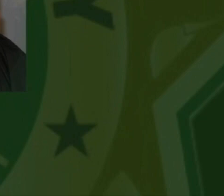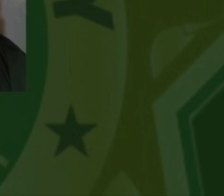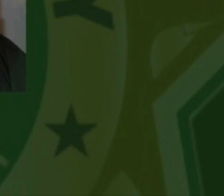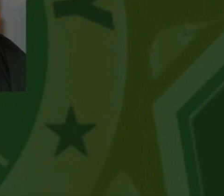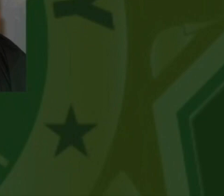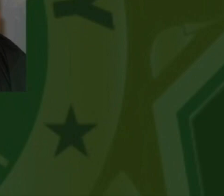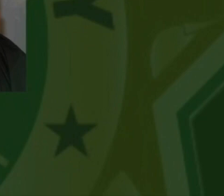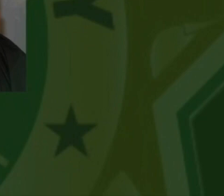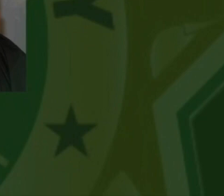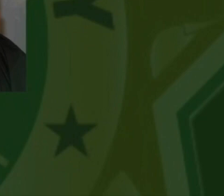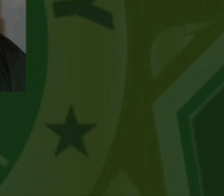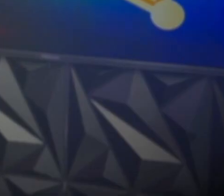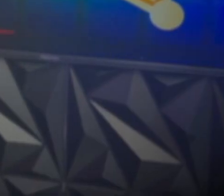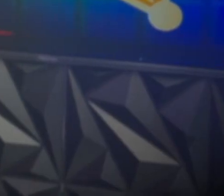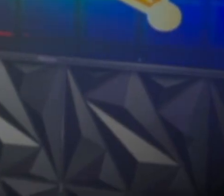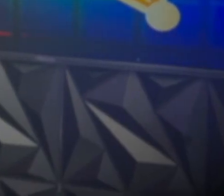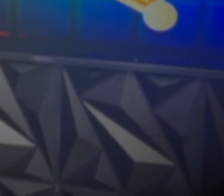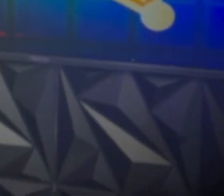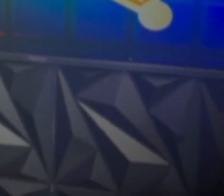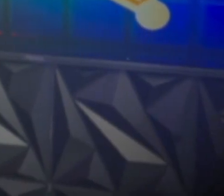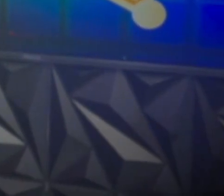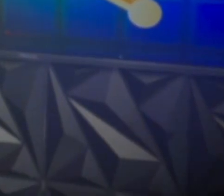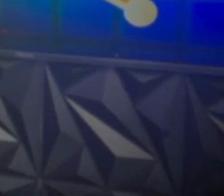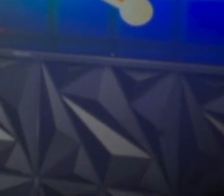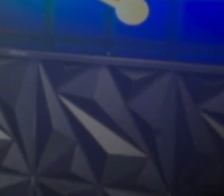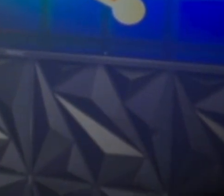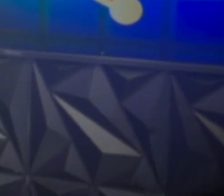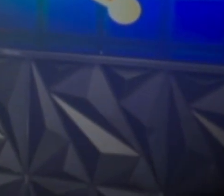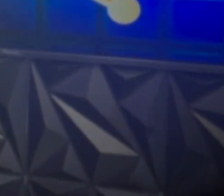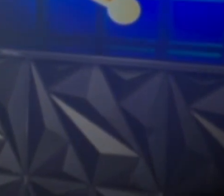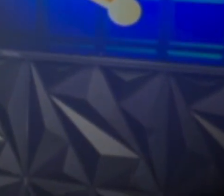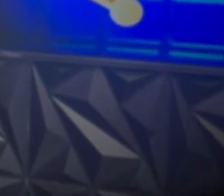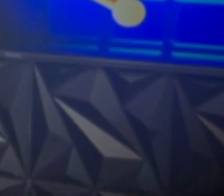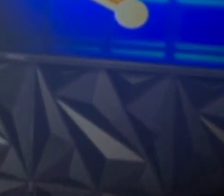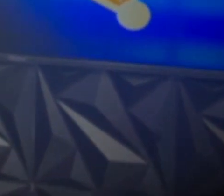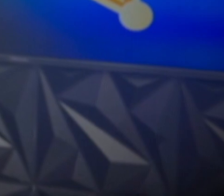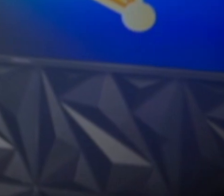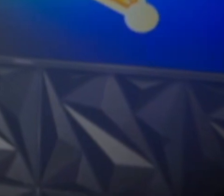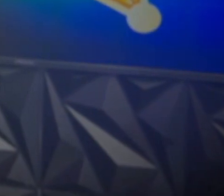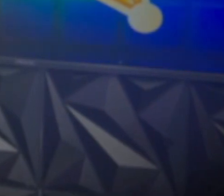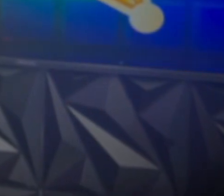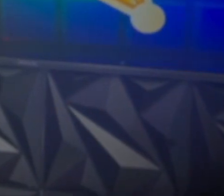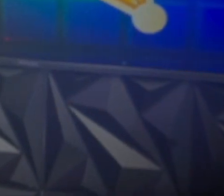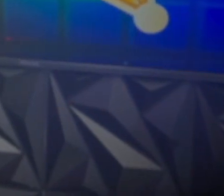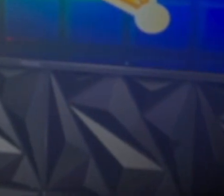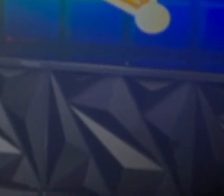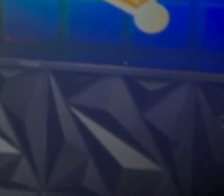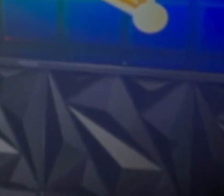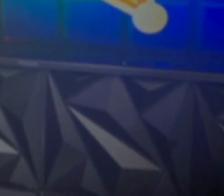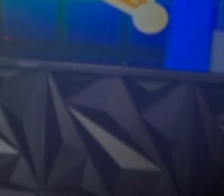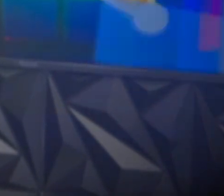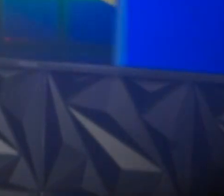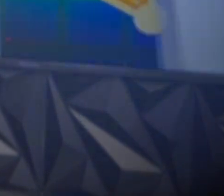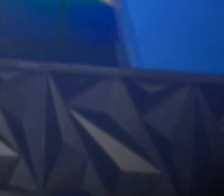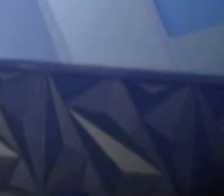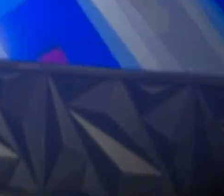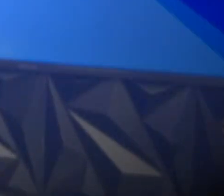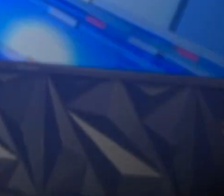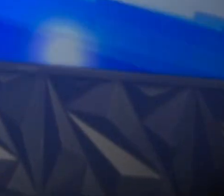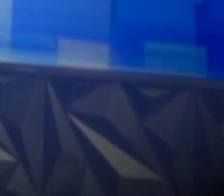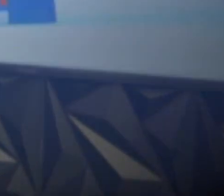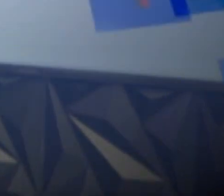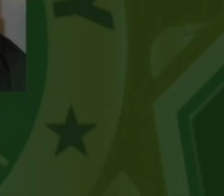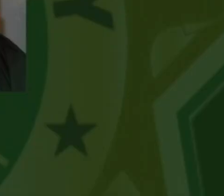de libertad. Si usted cambia su dirección, si usted cambia la registración de su auto, si usted cambia su email,